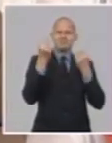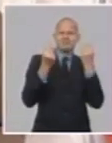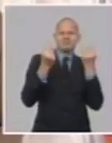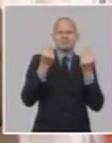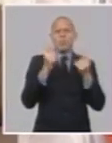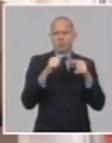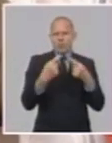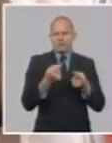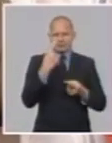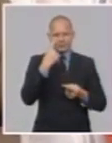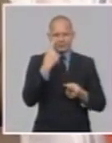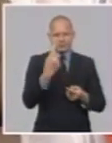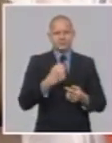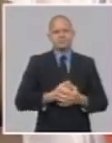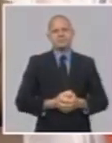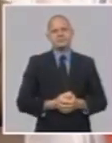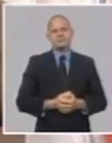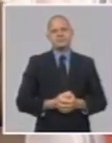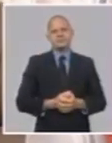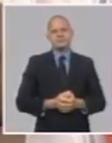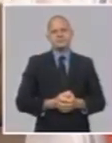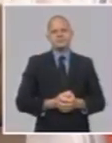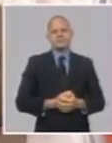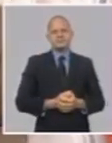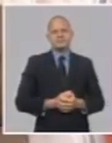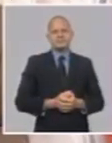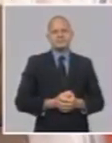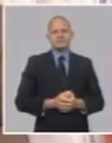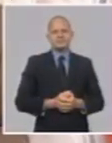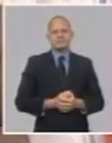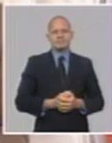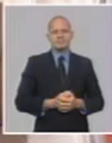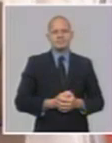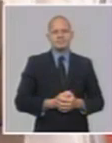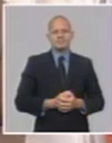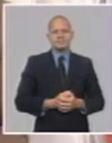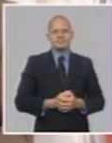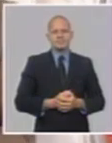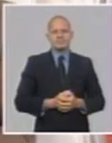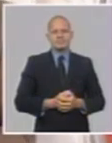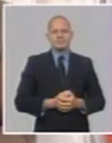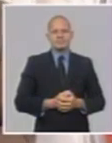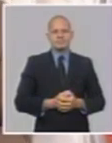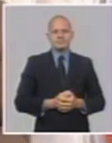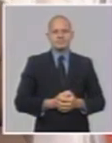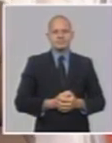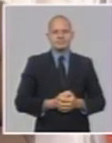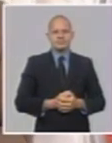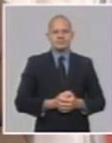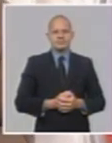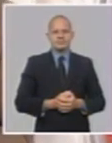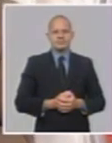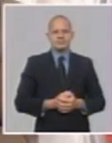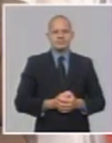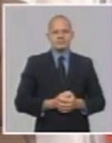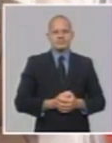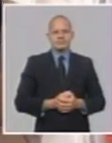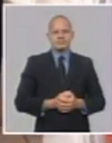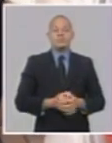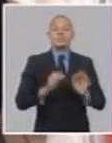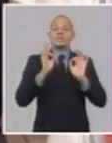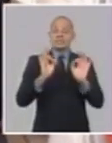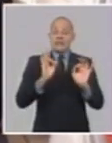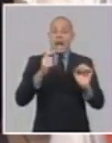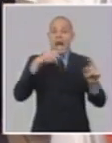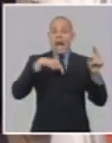En primer lugar, una cuestión importante es que la reforma de salario se hace efectiva en el